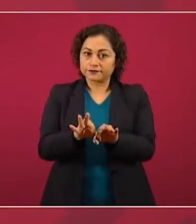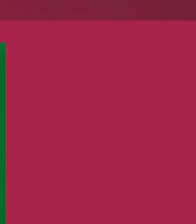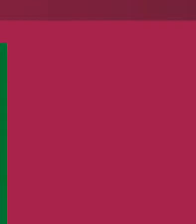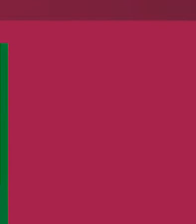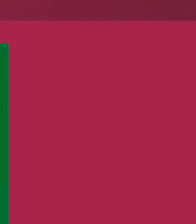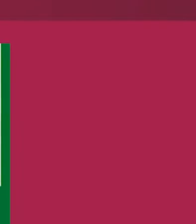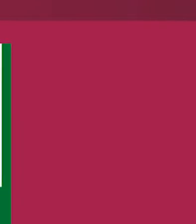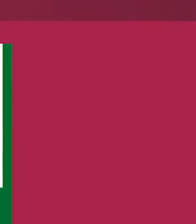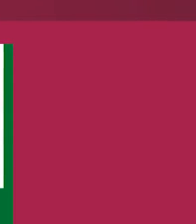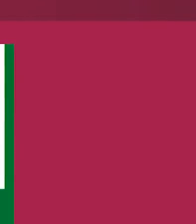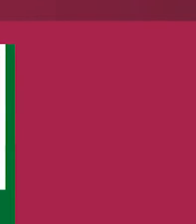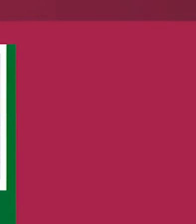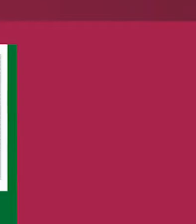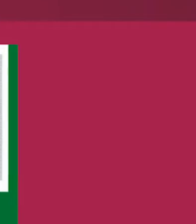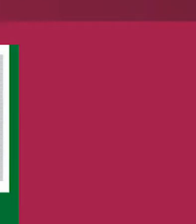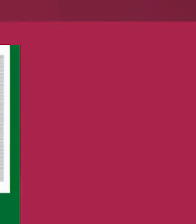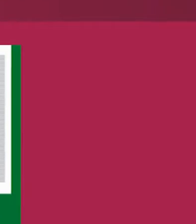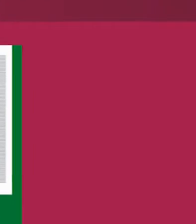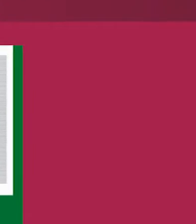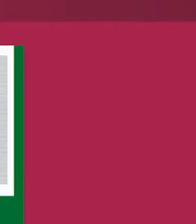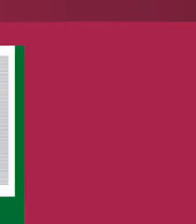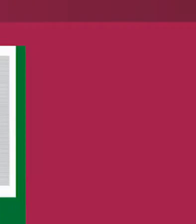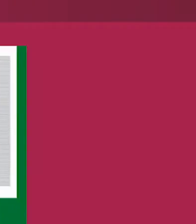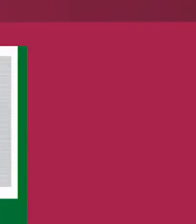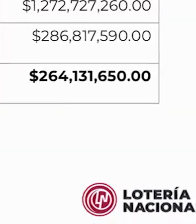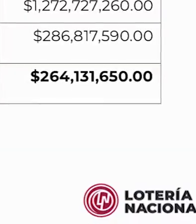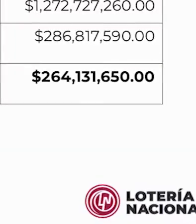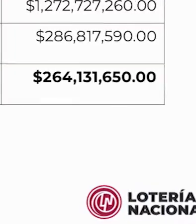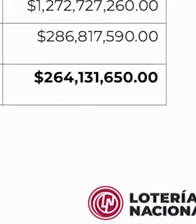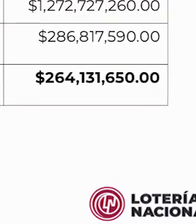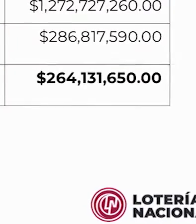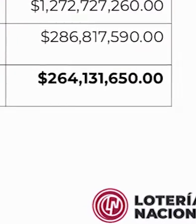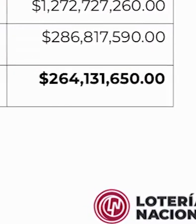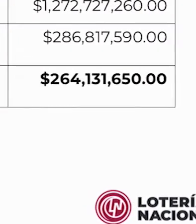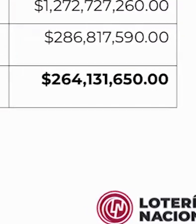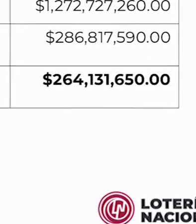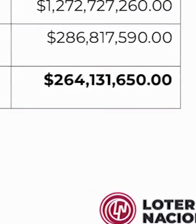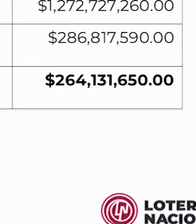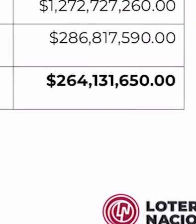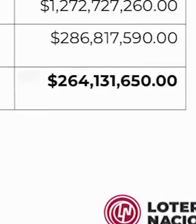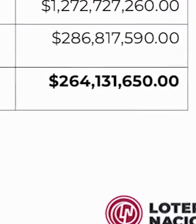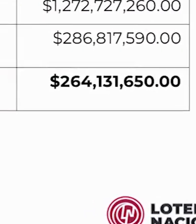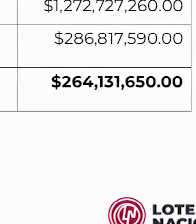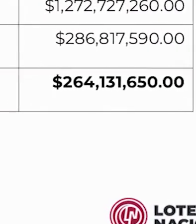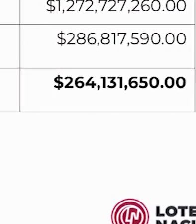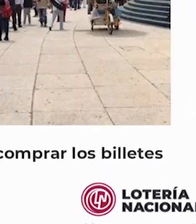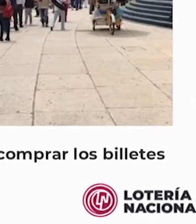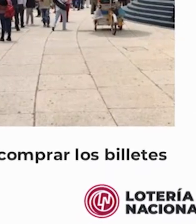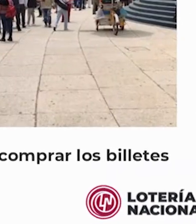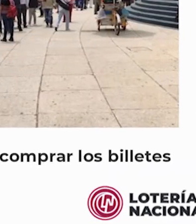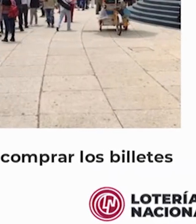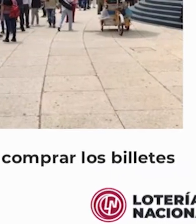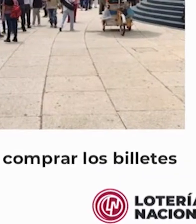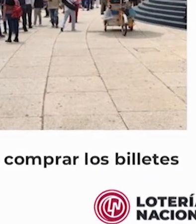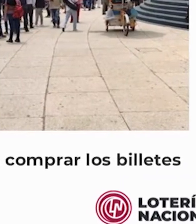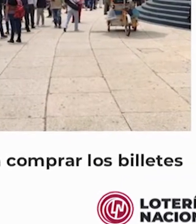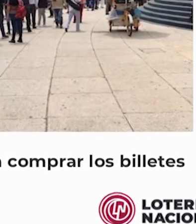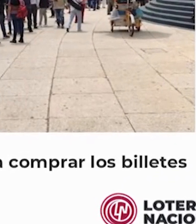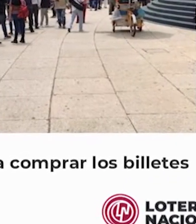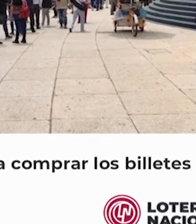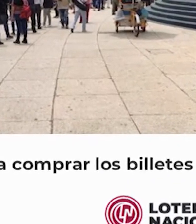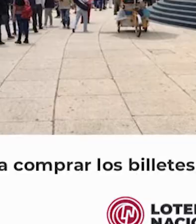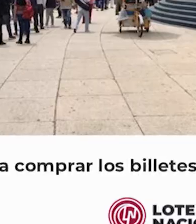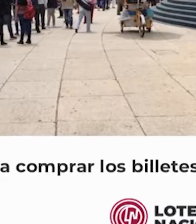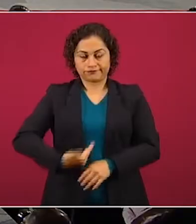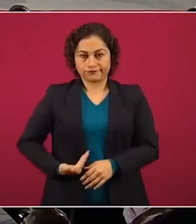gente. Con los recursos obtenidos en el sorteo 235 por el valor del avión presidencial, será beneficiado